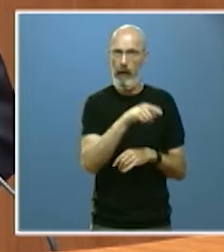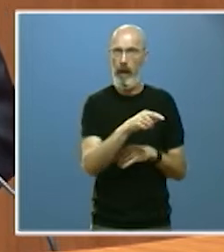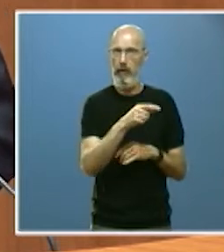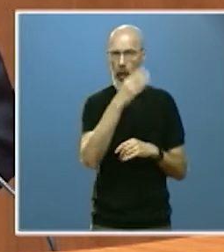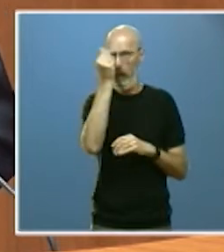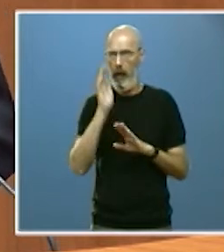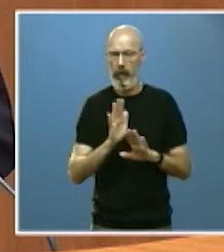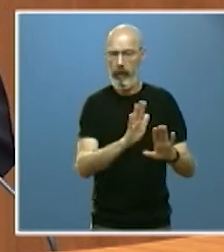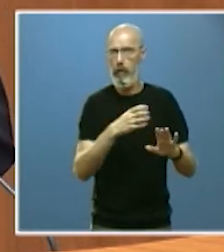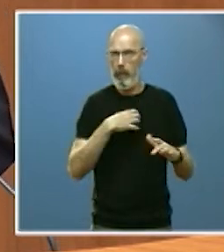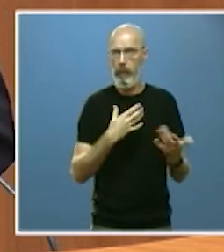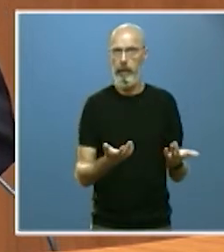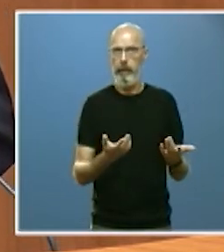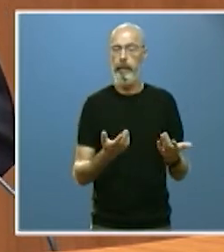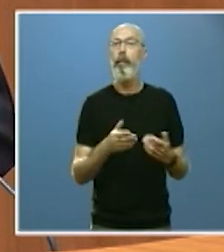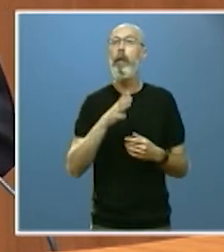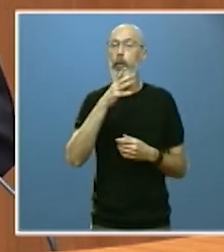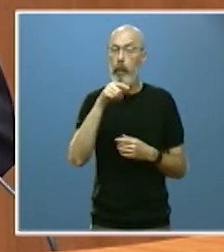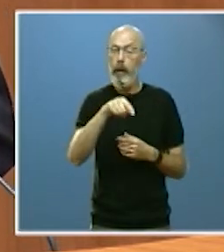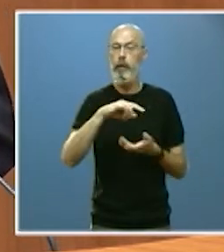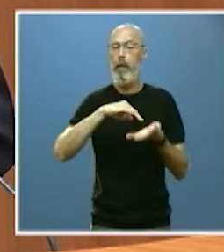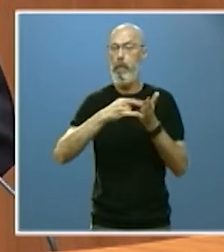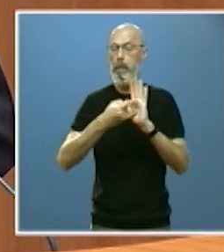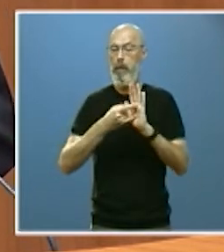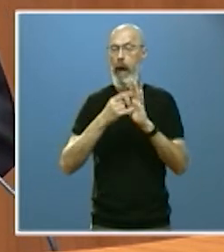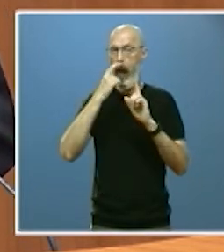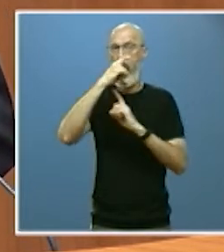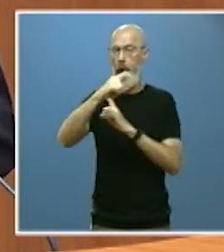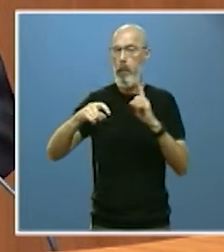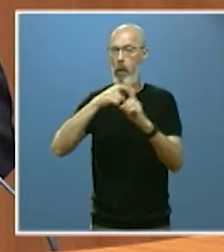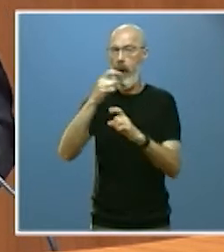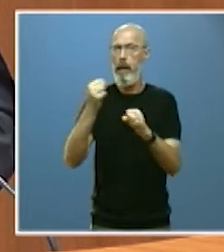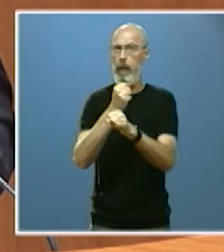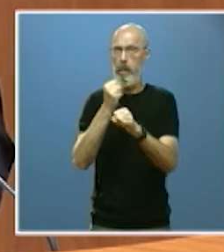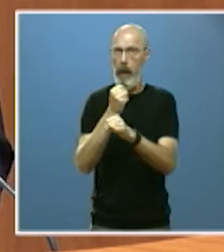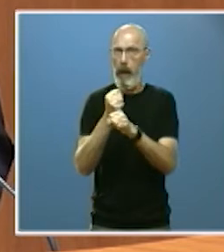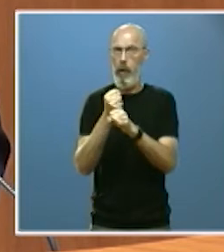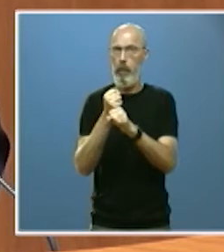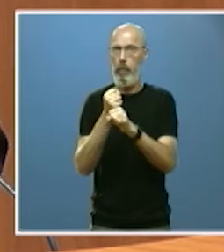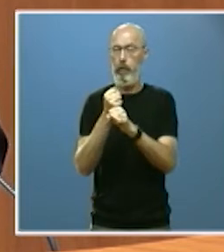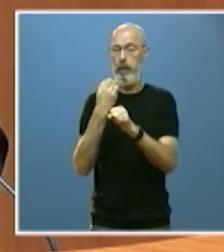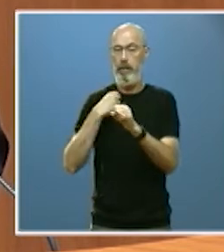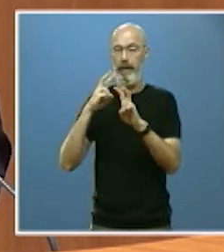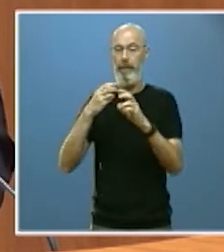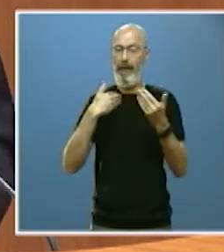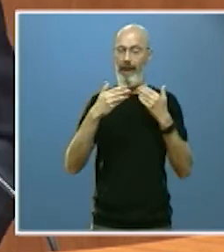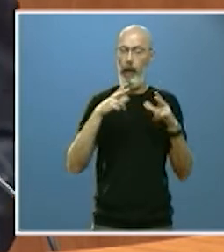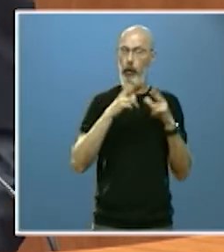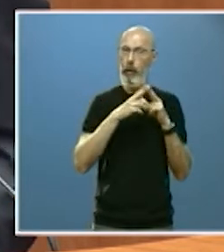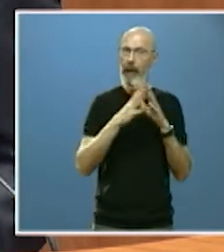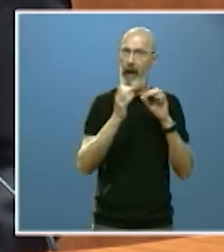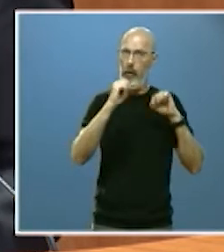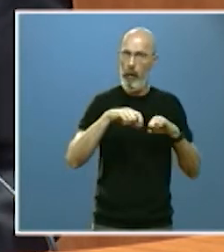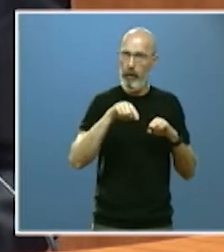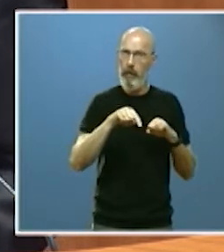precisamente, el objetivo de los planes anuales de empleo que pactamos en el marco del diálogo social, en el que nuestra